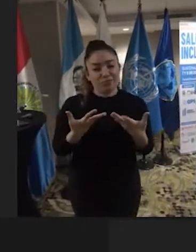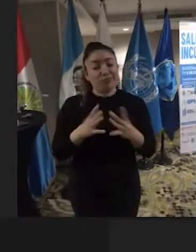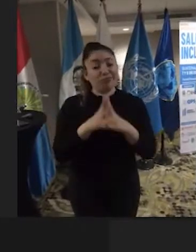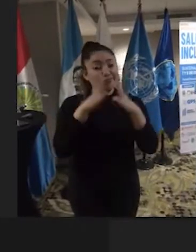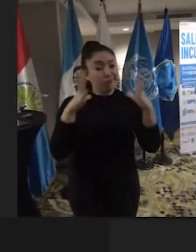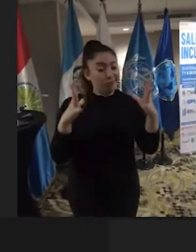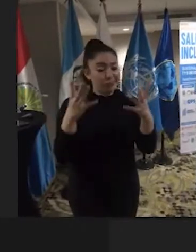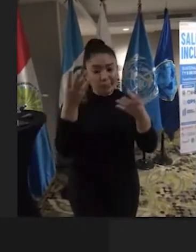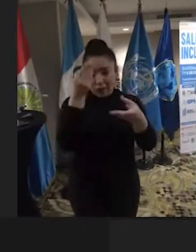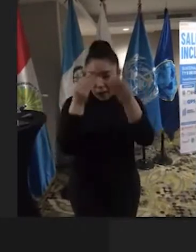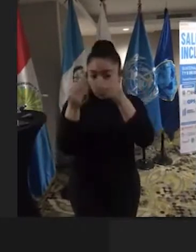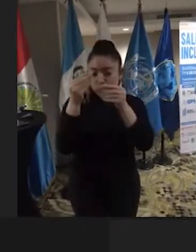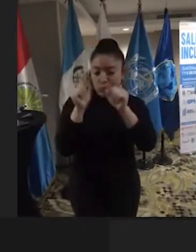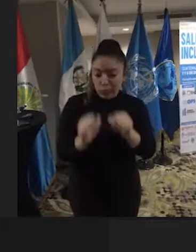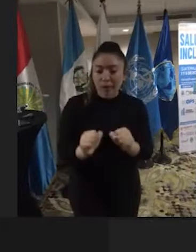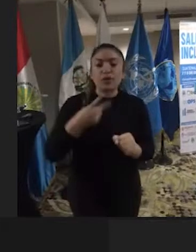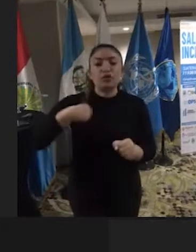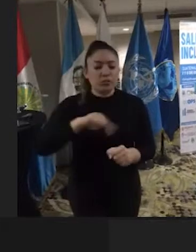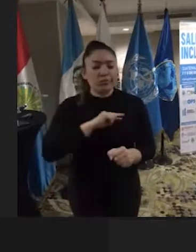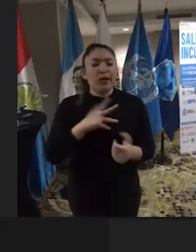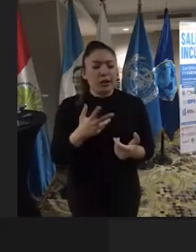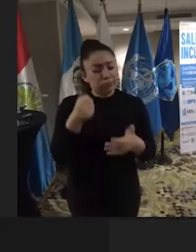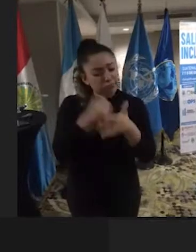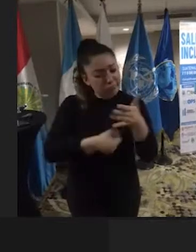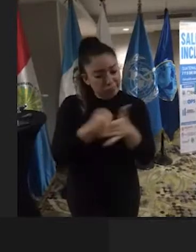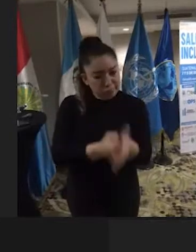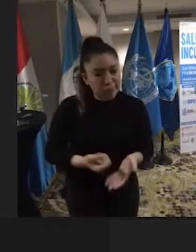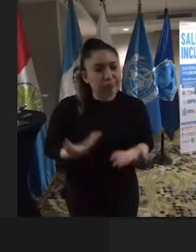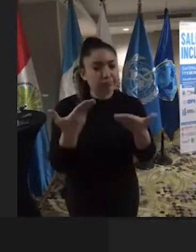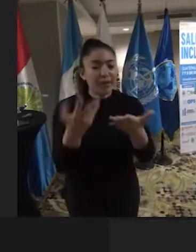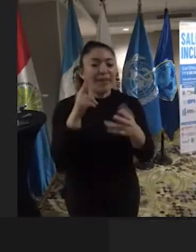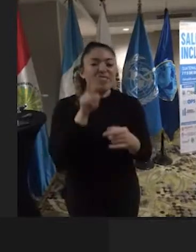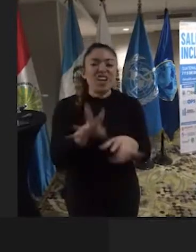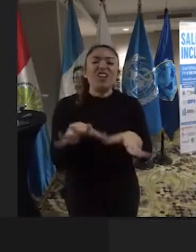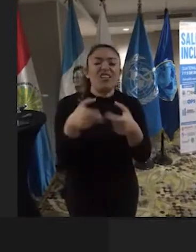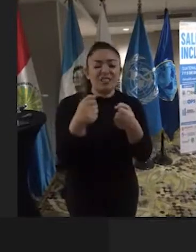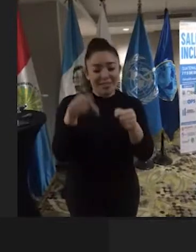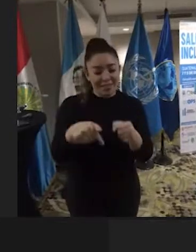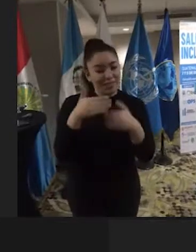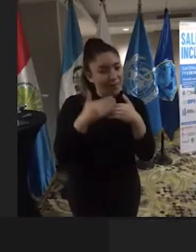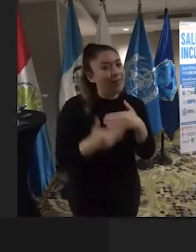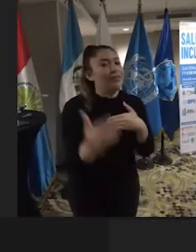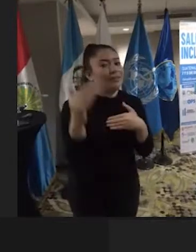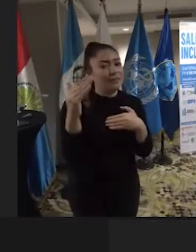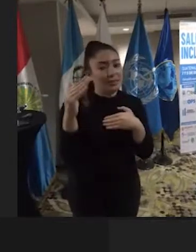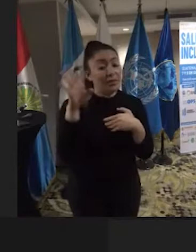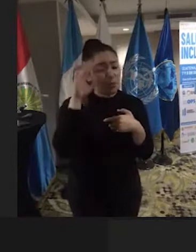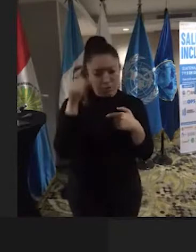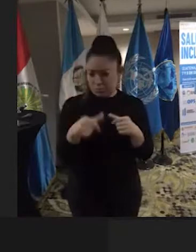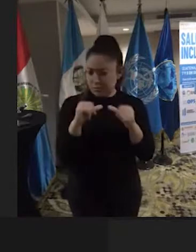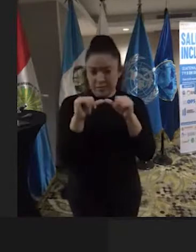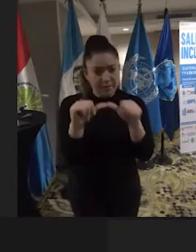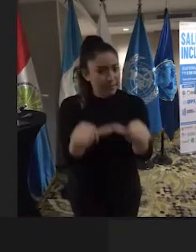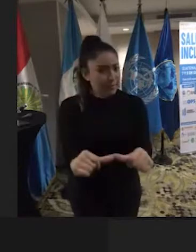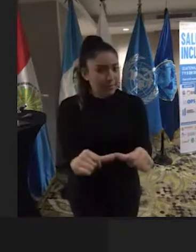reflexiones para poder ver qué hacer de aquí en adelante, porque esto continúa